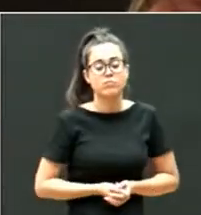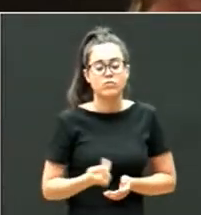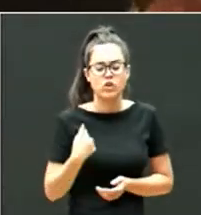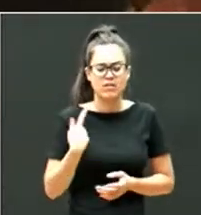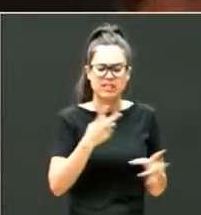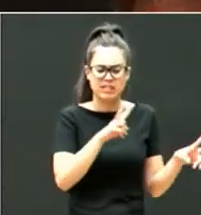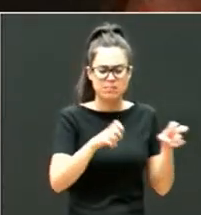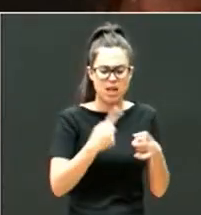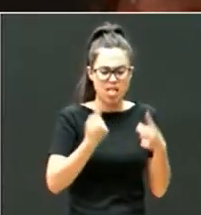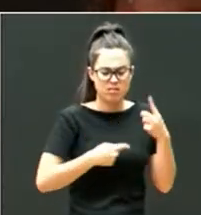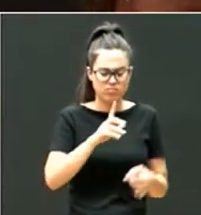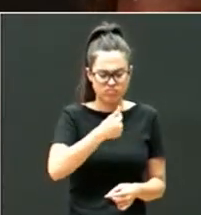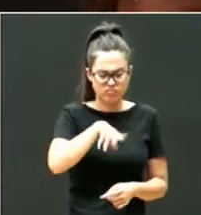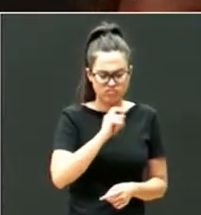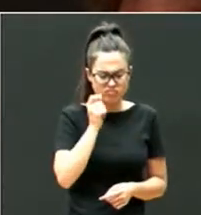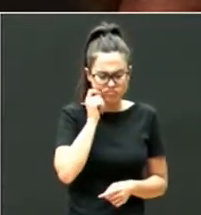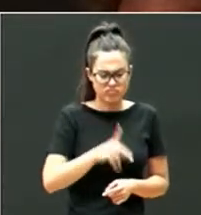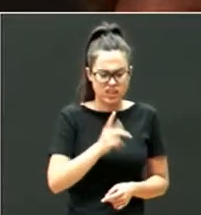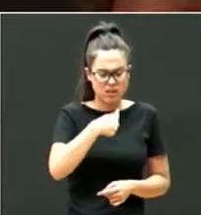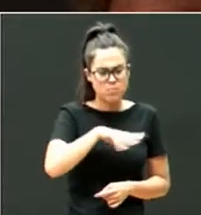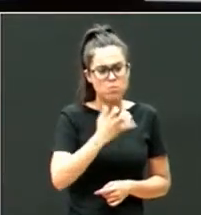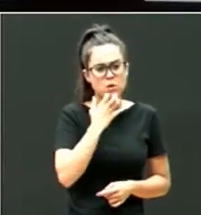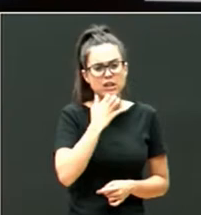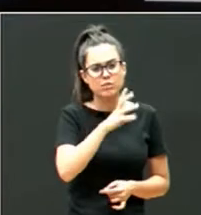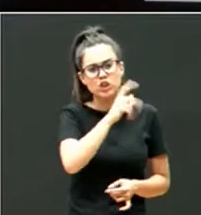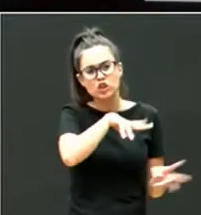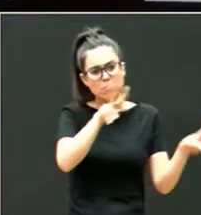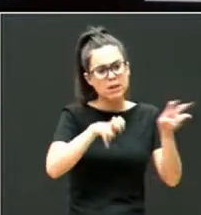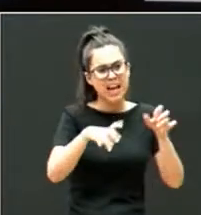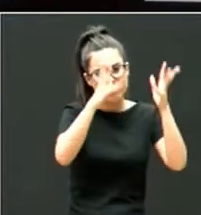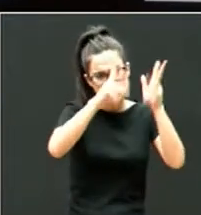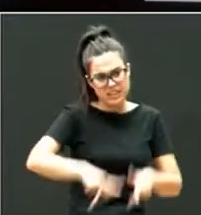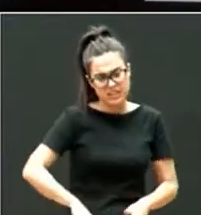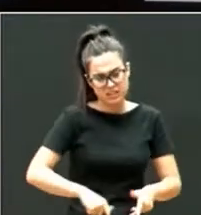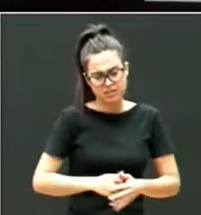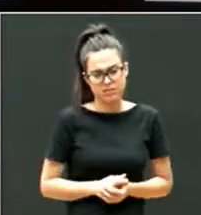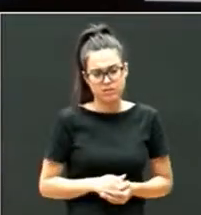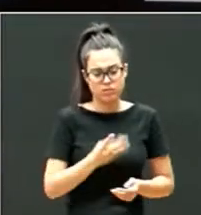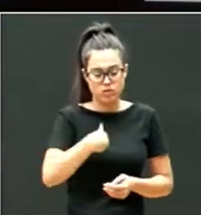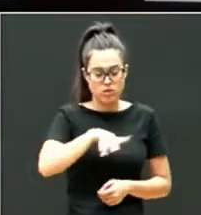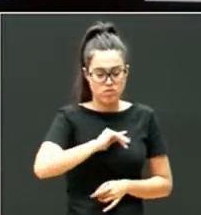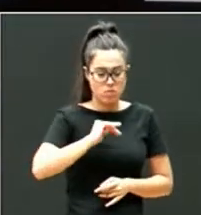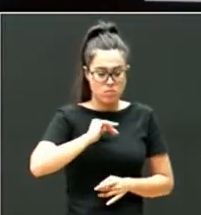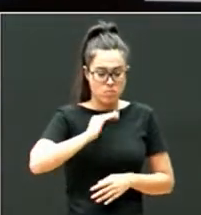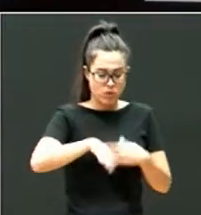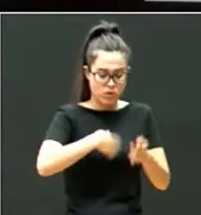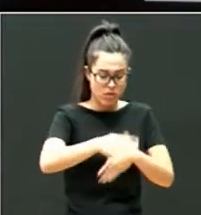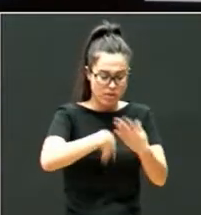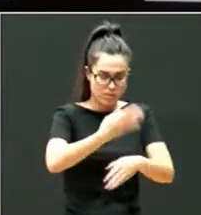descubierto, por ejemplo, el tema administrativo, en nuestro caso es un procedimiento de